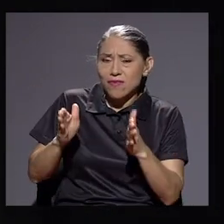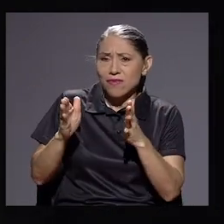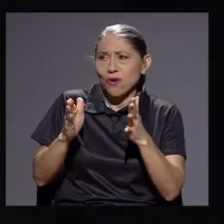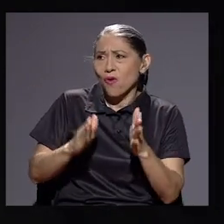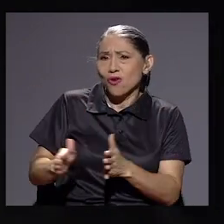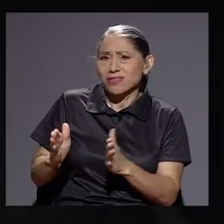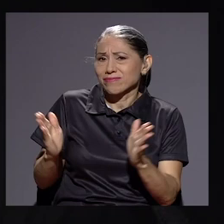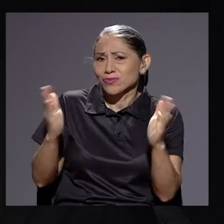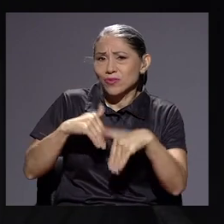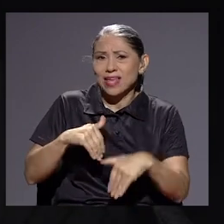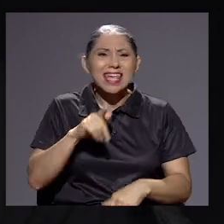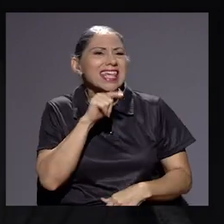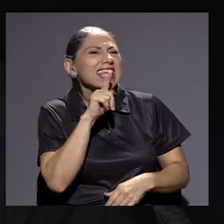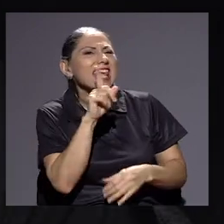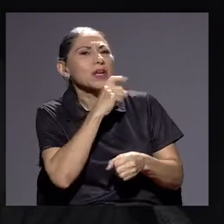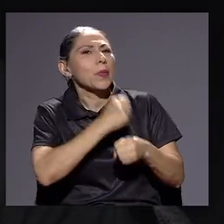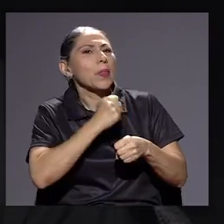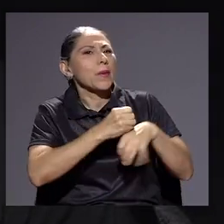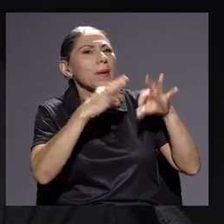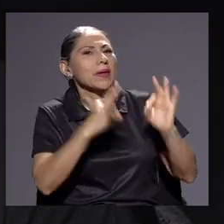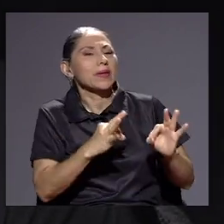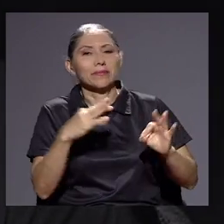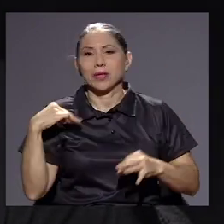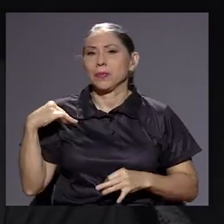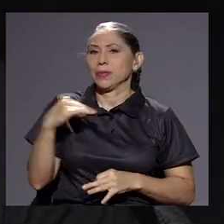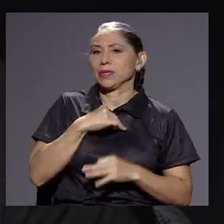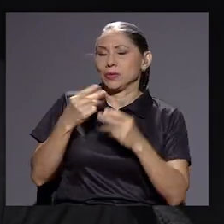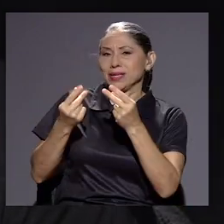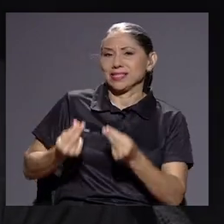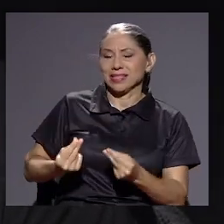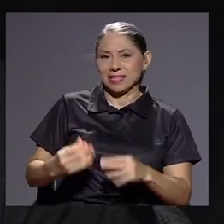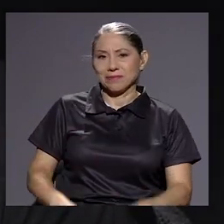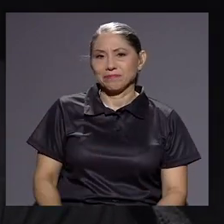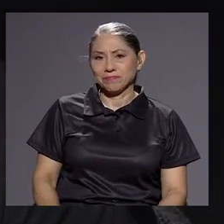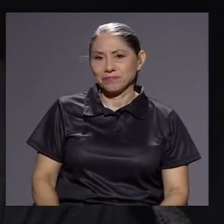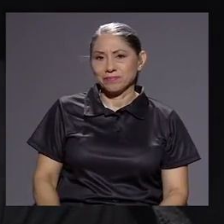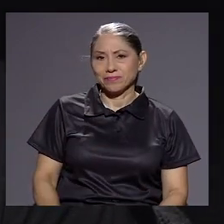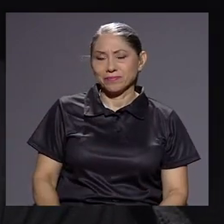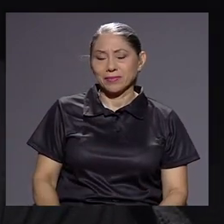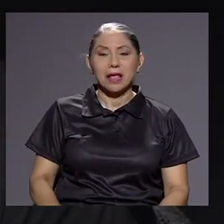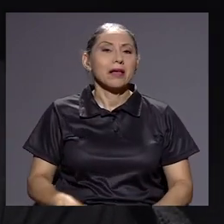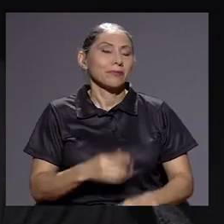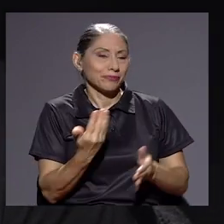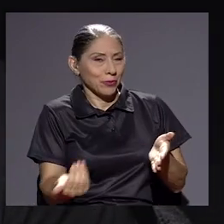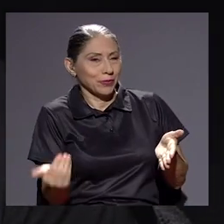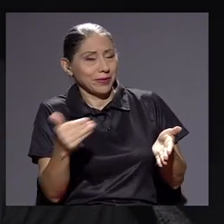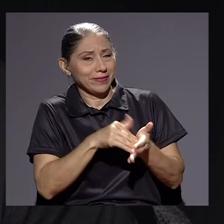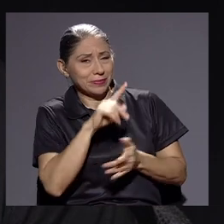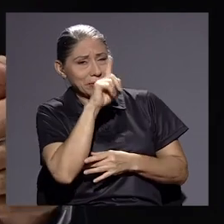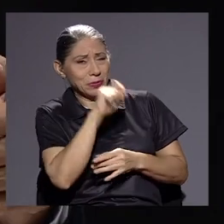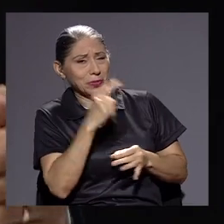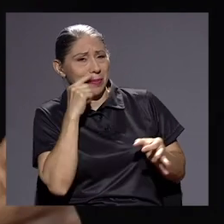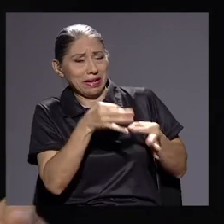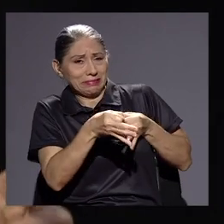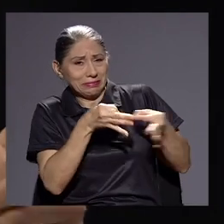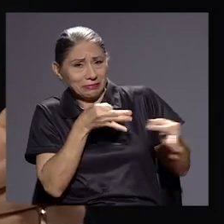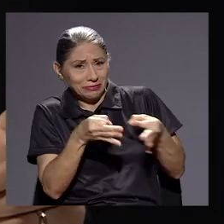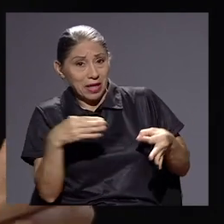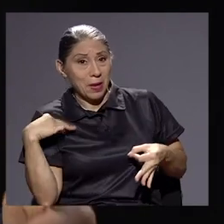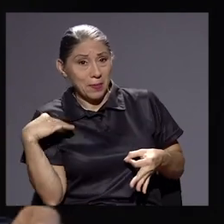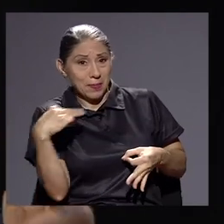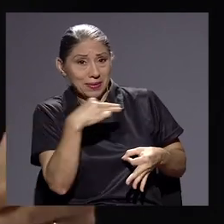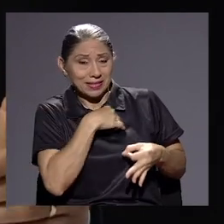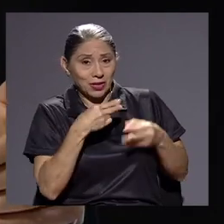trabajo? Hacienda. Está haciendo incurriendo, a ver, es retórica, pero es necesario que lo hagamos. Está Hacienda